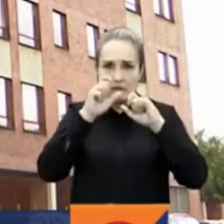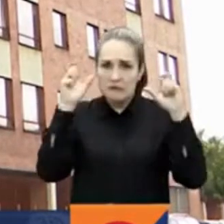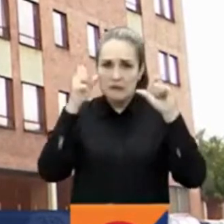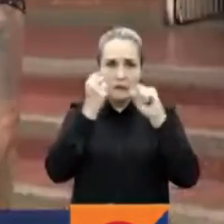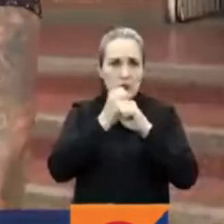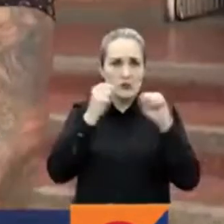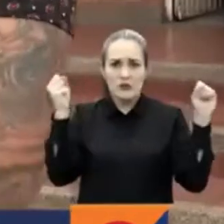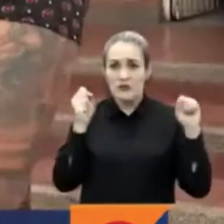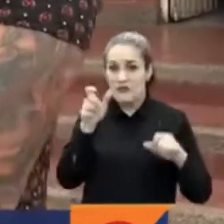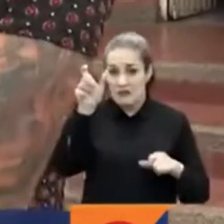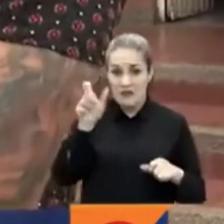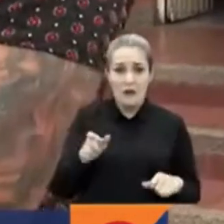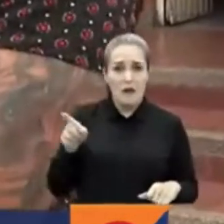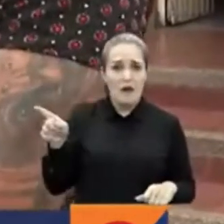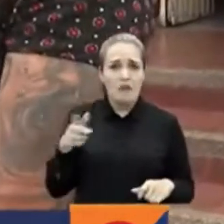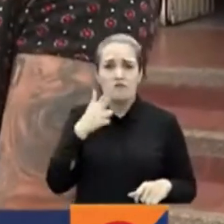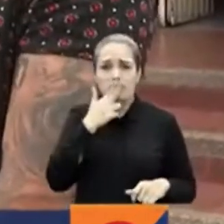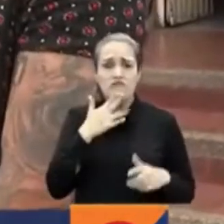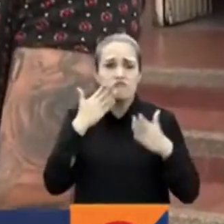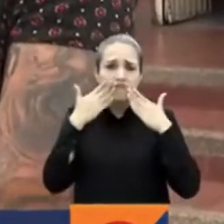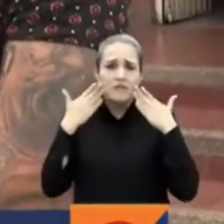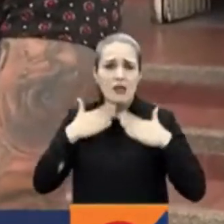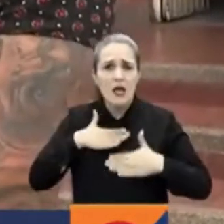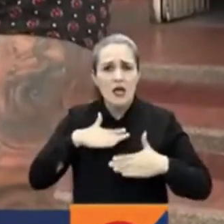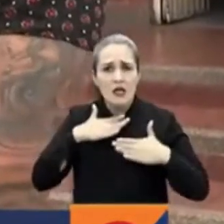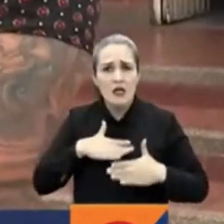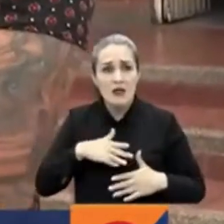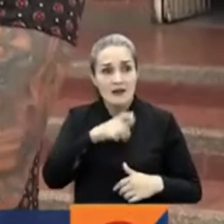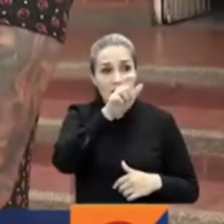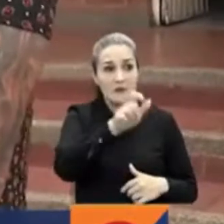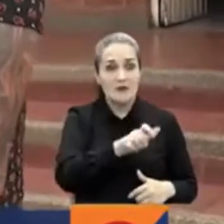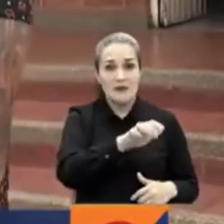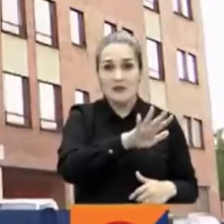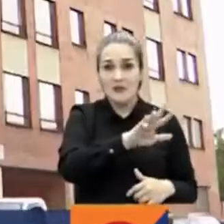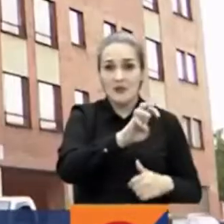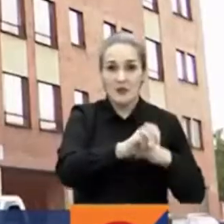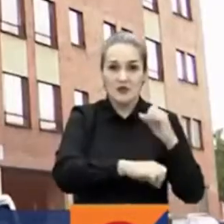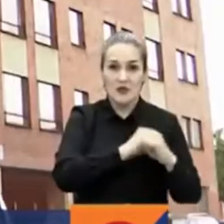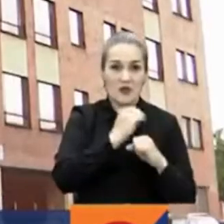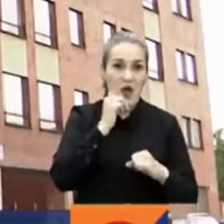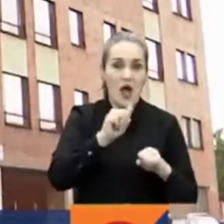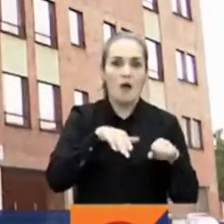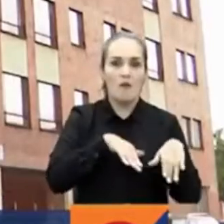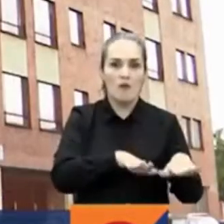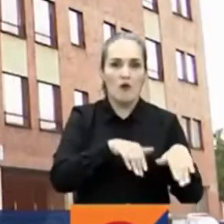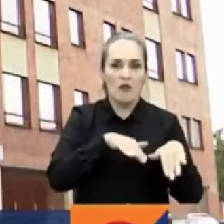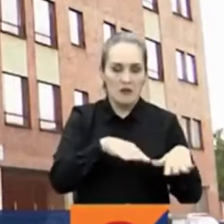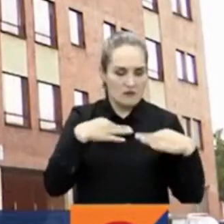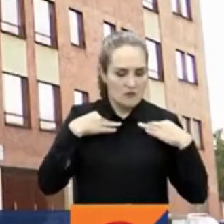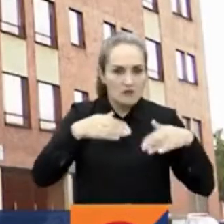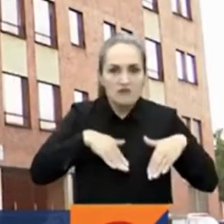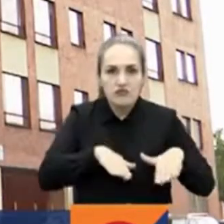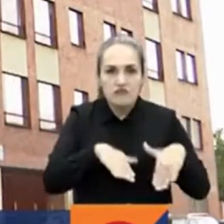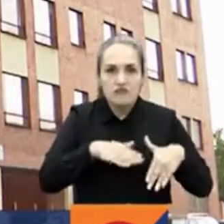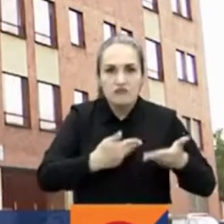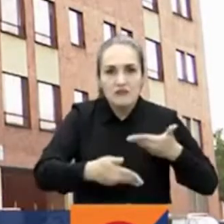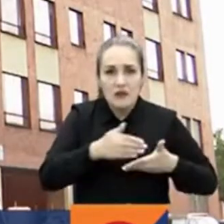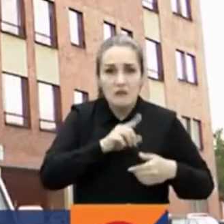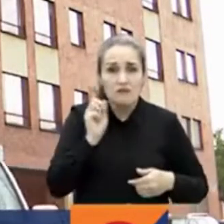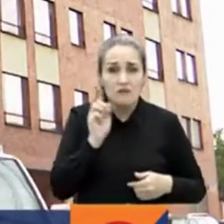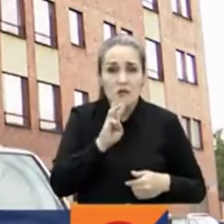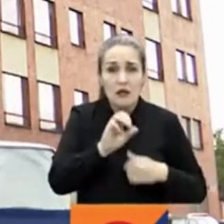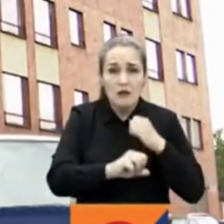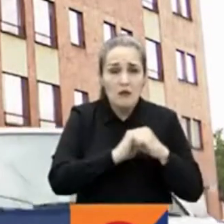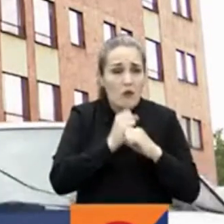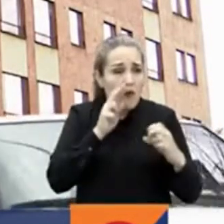describen al agresor como una persona tranquila. Doña Betty, de 58 años, era modista en el barrio en el que vivió por más de 30 años. Cristian